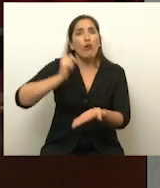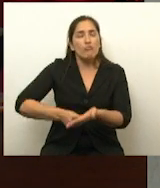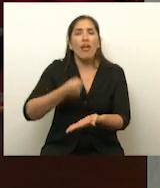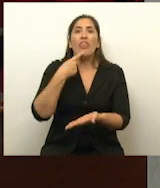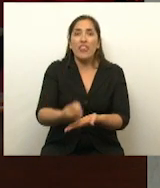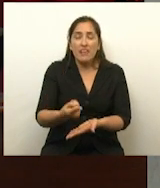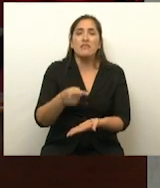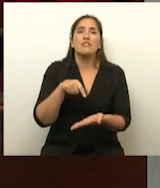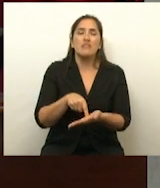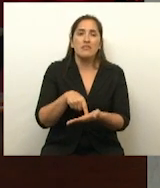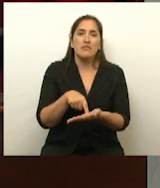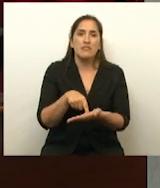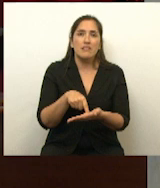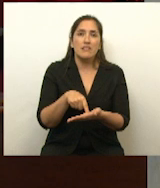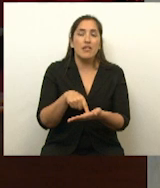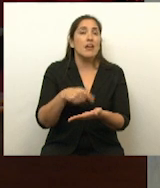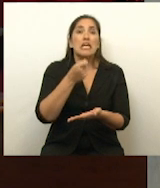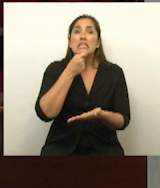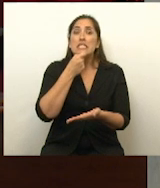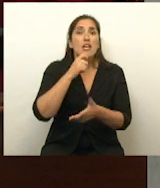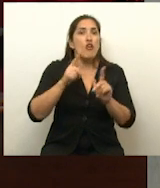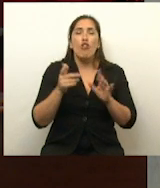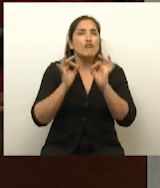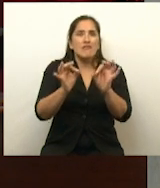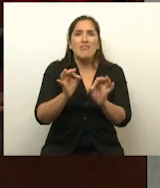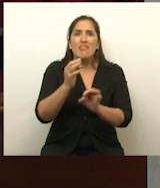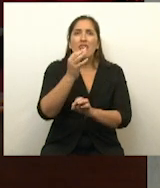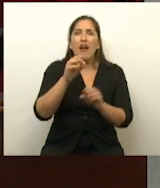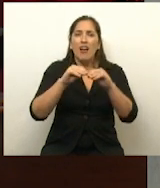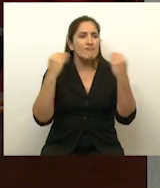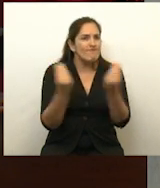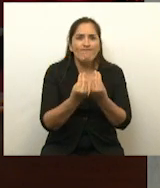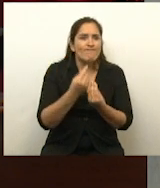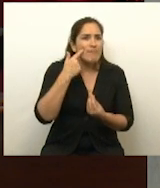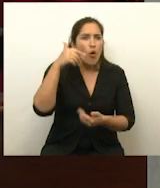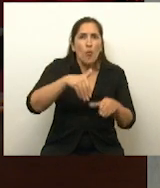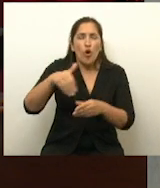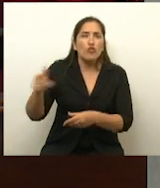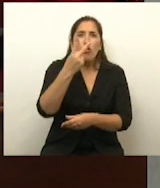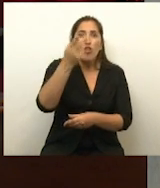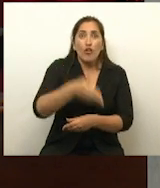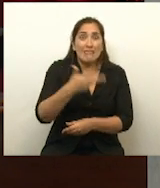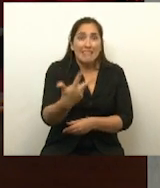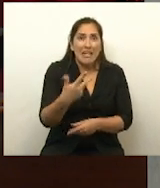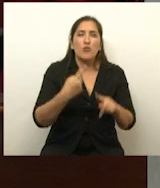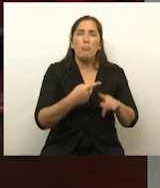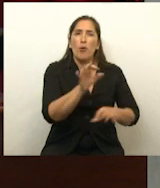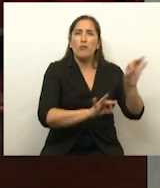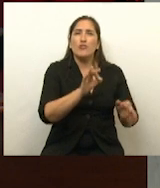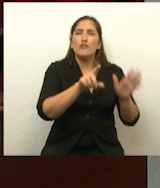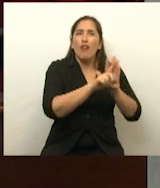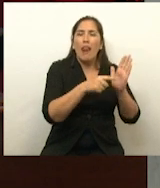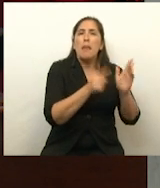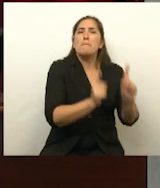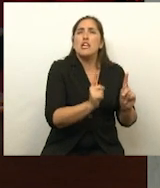cuando no se reúnen los dos tercios, para una insistencia, queda aprobada